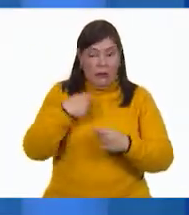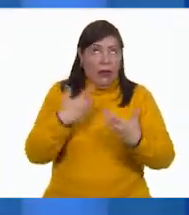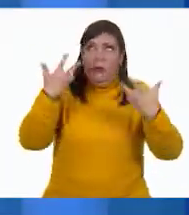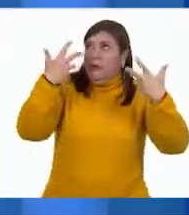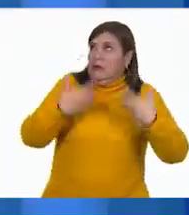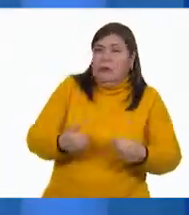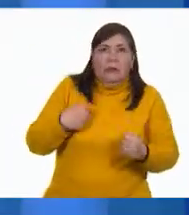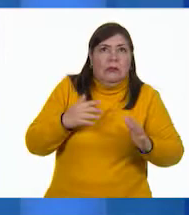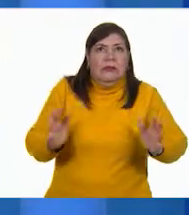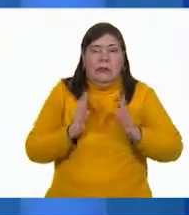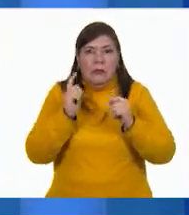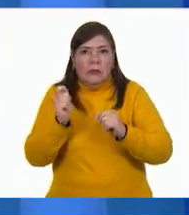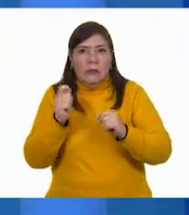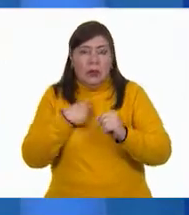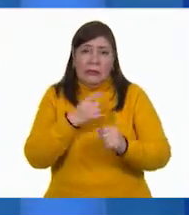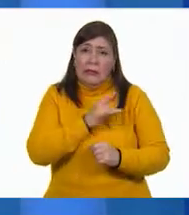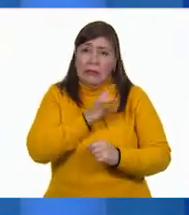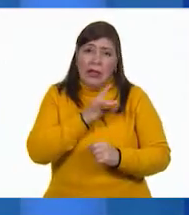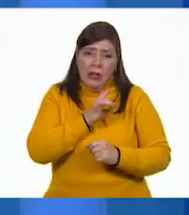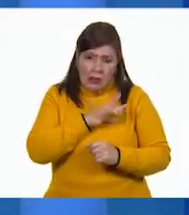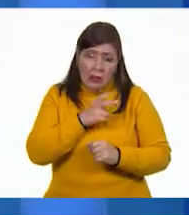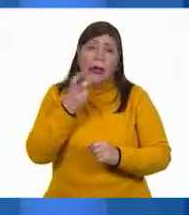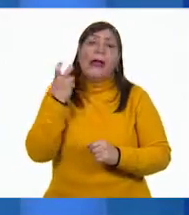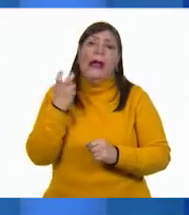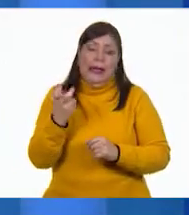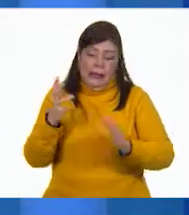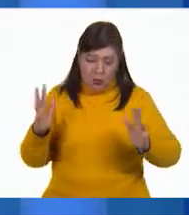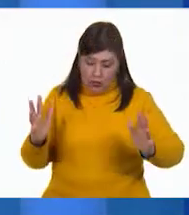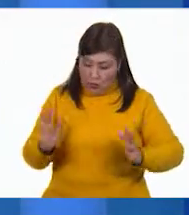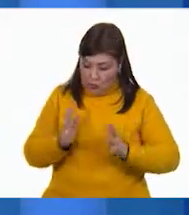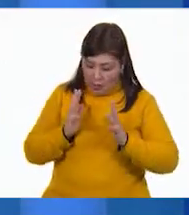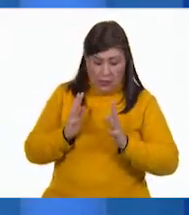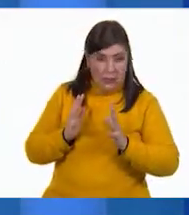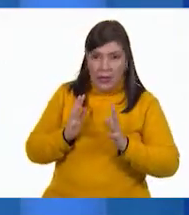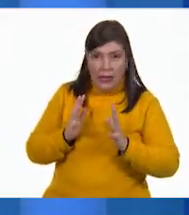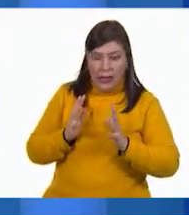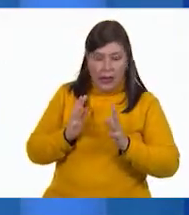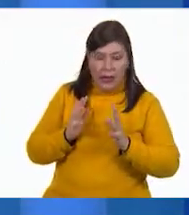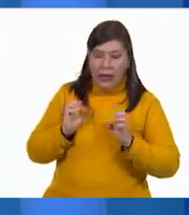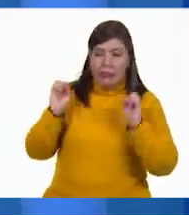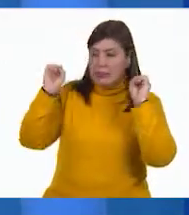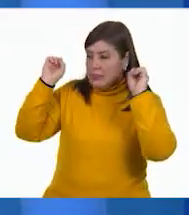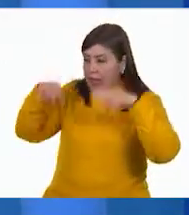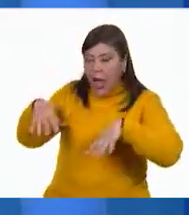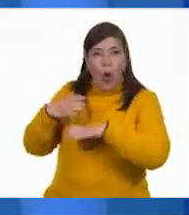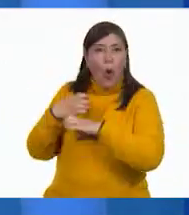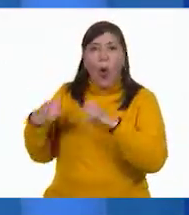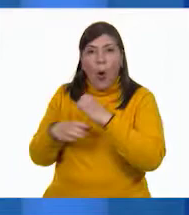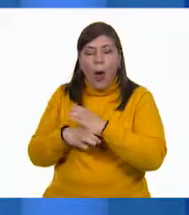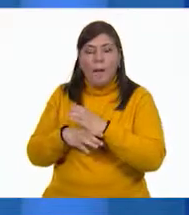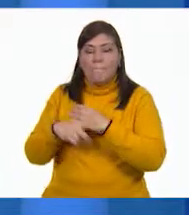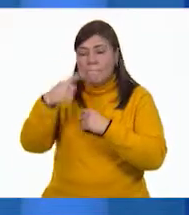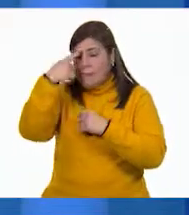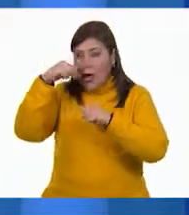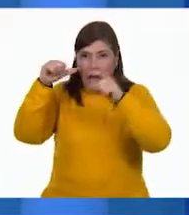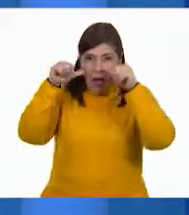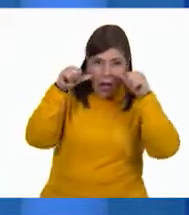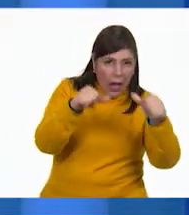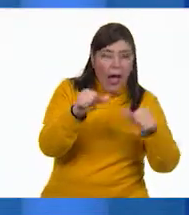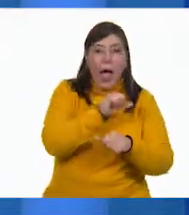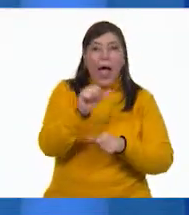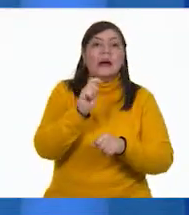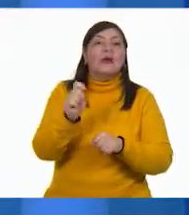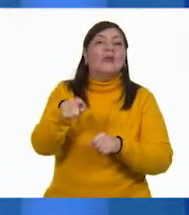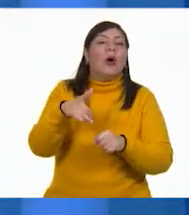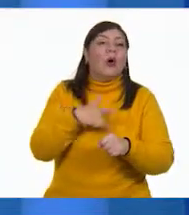miedo. Pero eso es lo bueno de la sorpresa. Haces que dejes lo que sea que estés haciendo y pongas atención a lo que